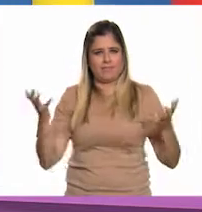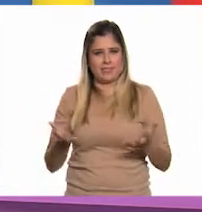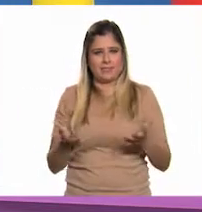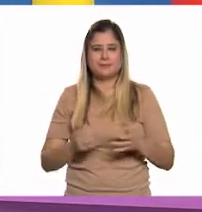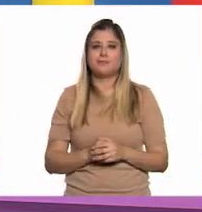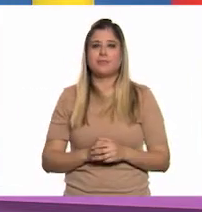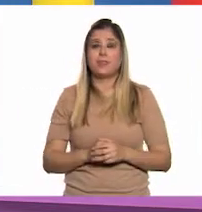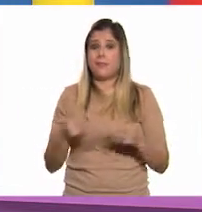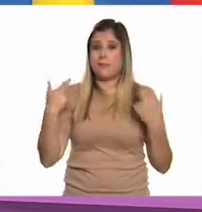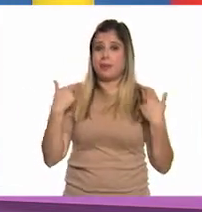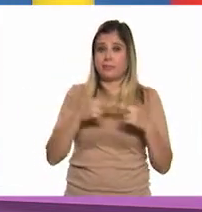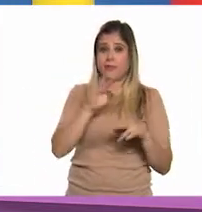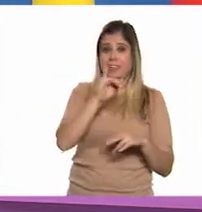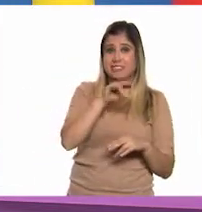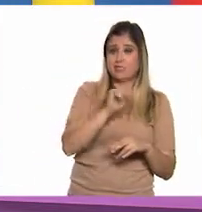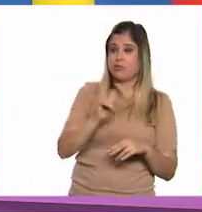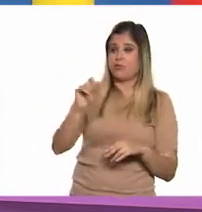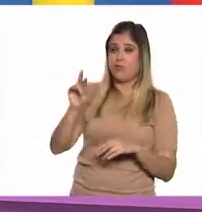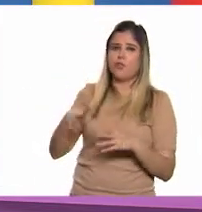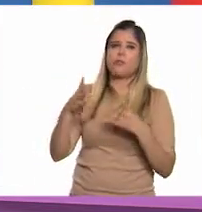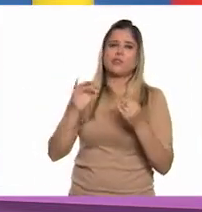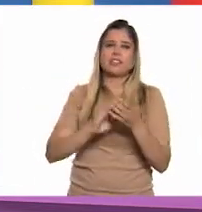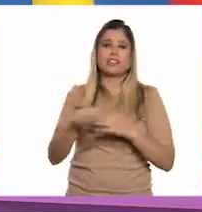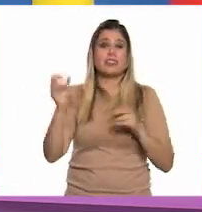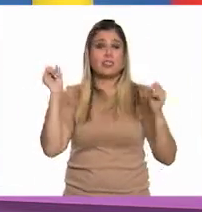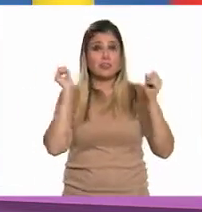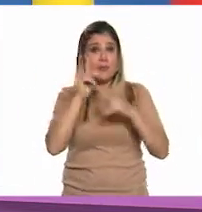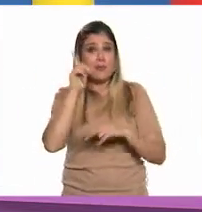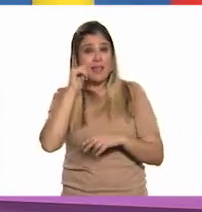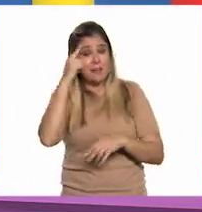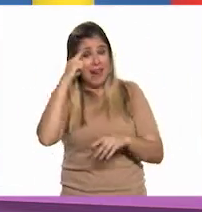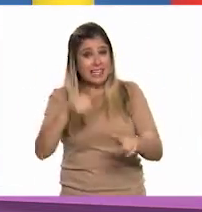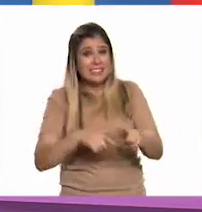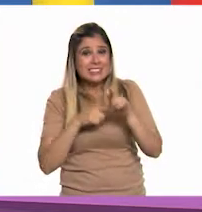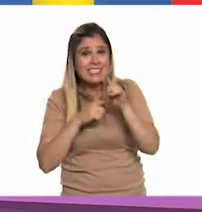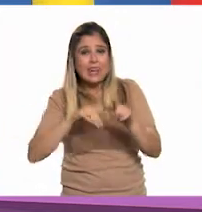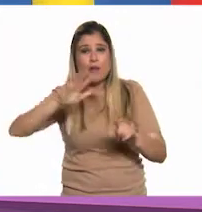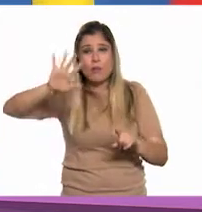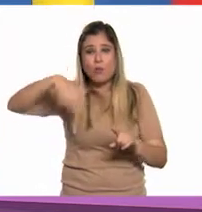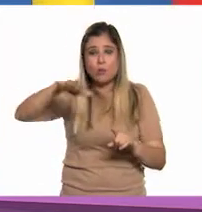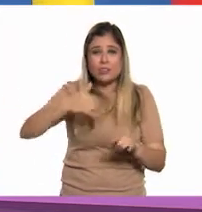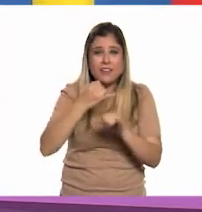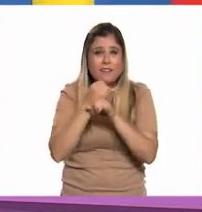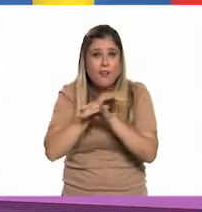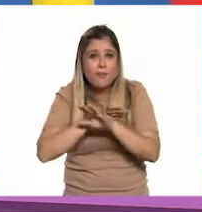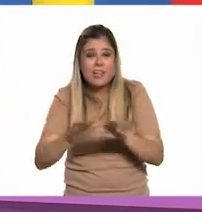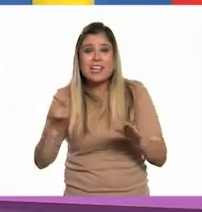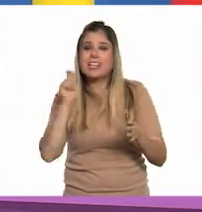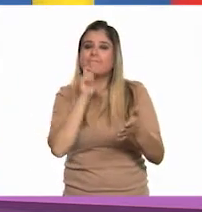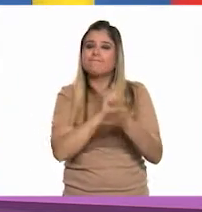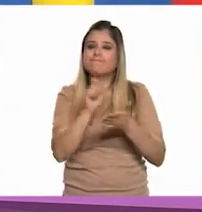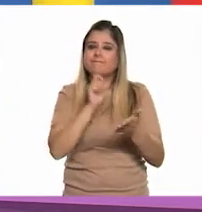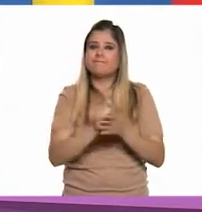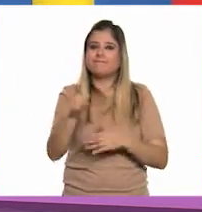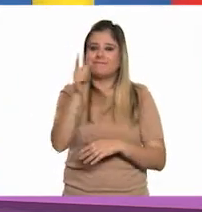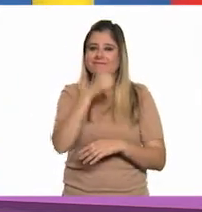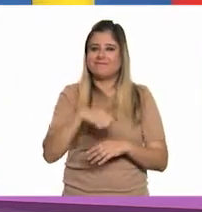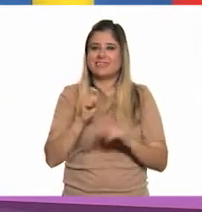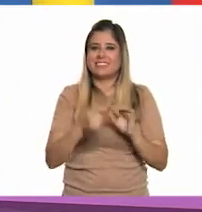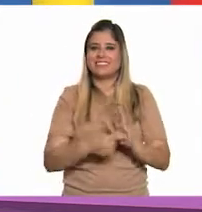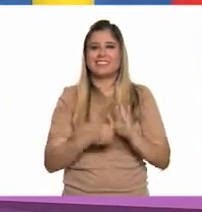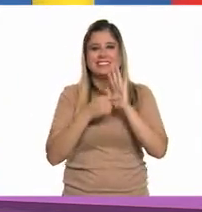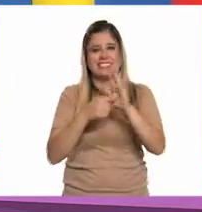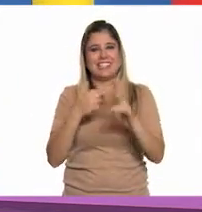Francisco, Tom, muchísimas gracias. Nos vemos mañana para seguir con la búsqueda de la información con la que escribiremos nuestro artículo.